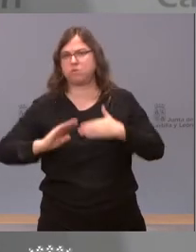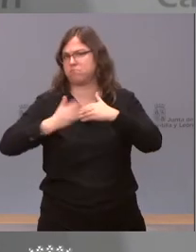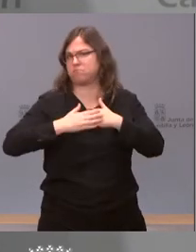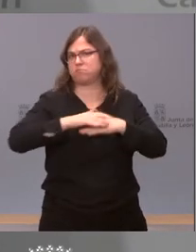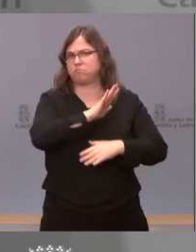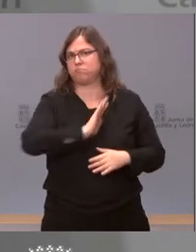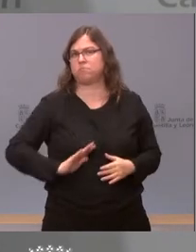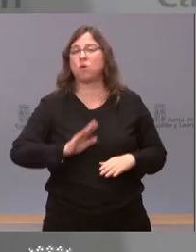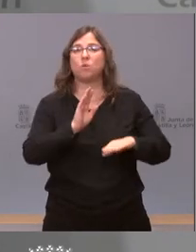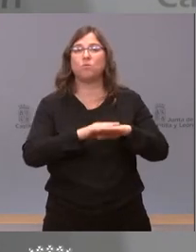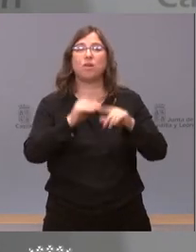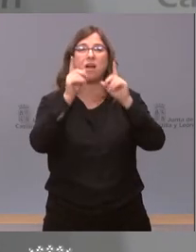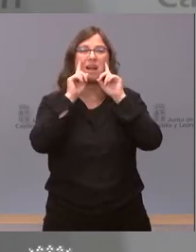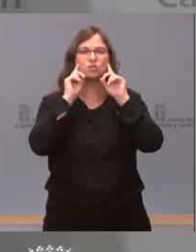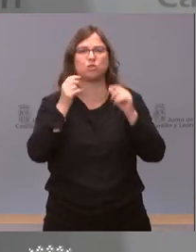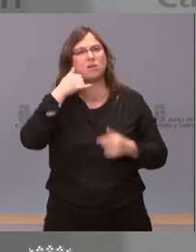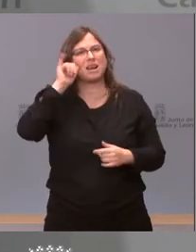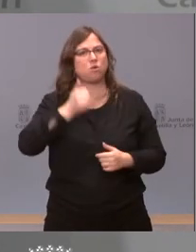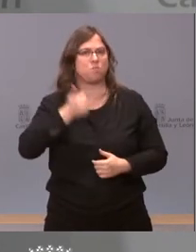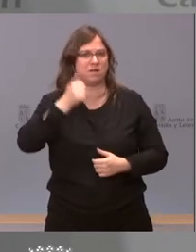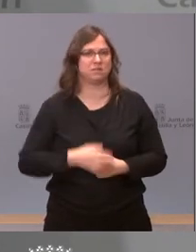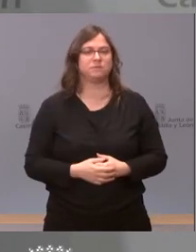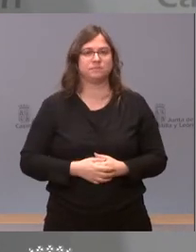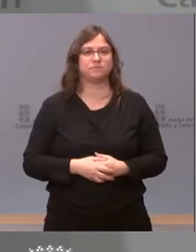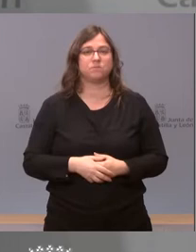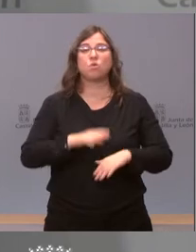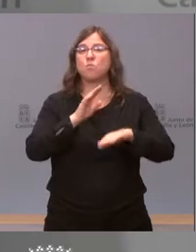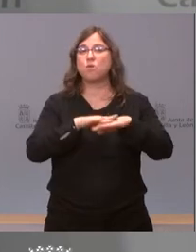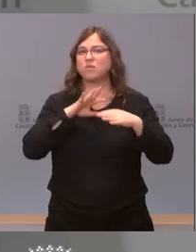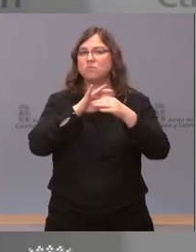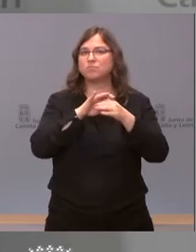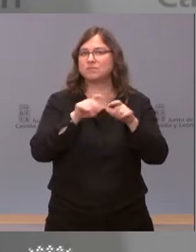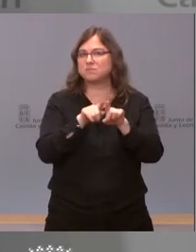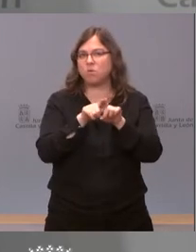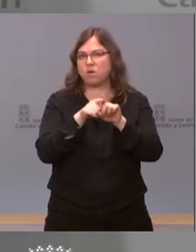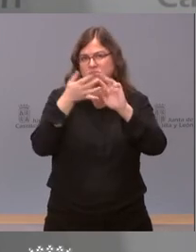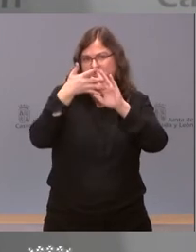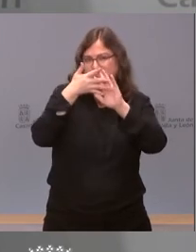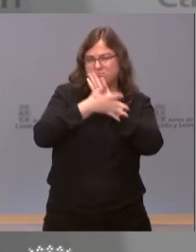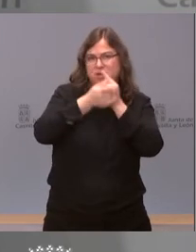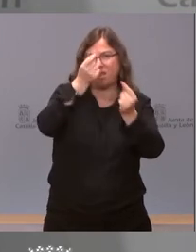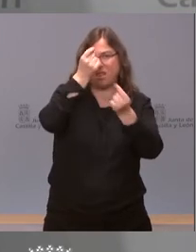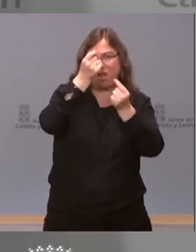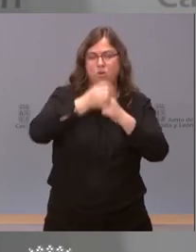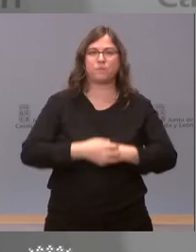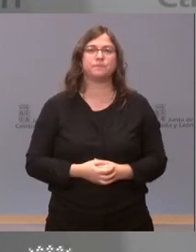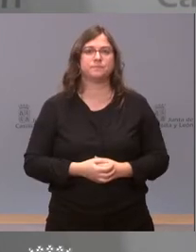todo aquellas que suponen un mayor riesgo. por lo tanto de eso se trata estará perfectamente detallado naturalmente en el acuerdo.